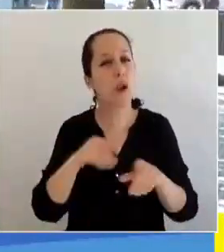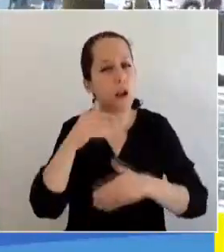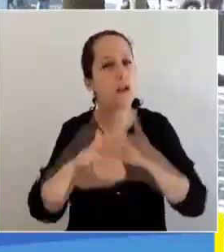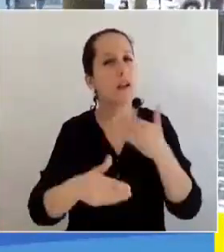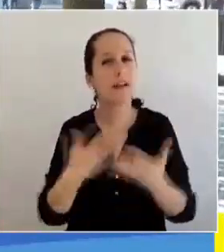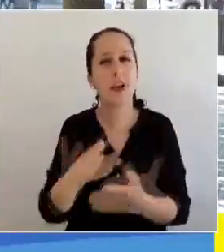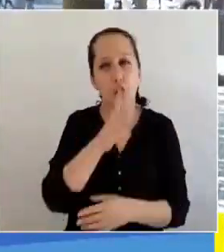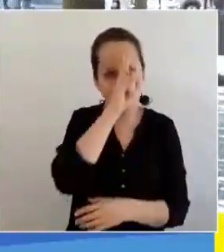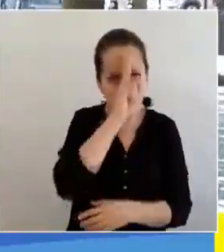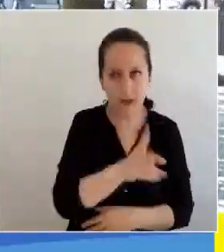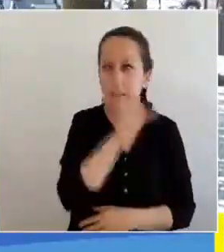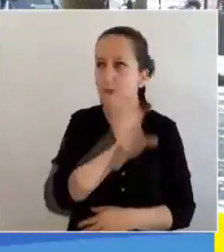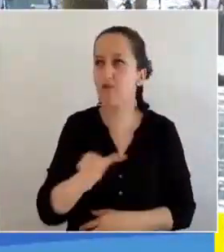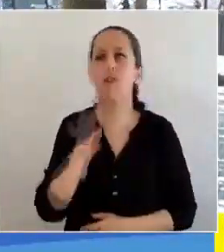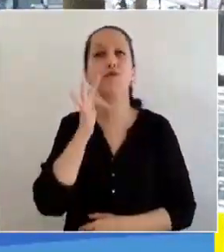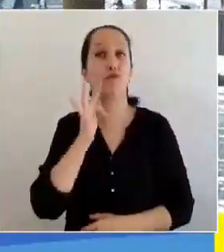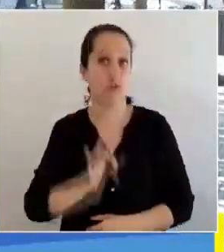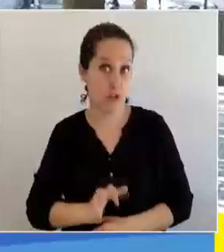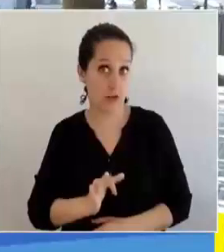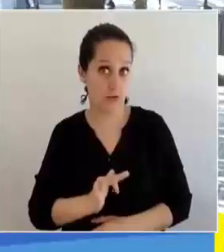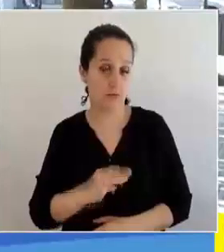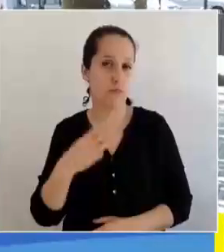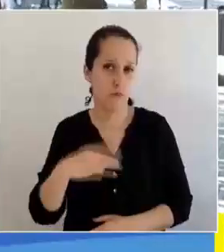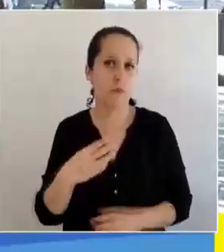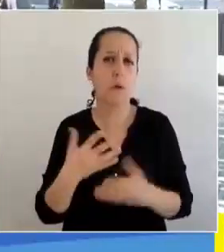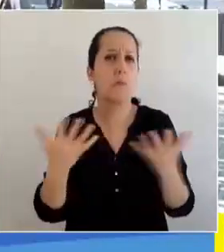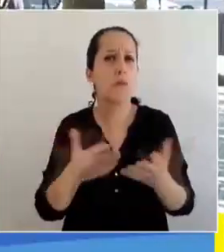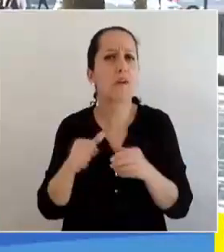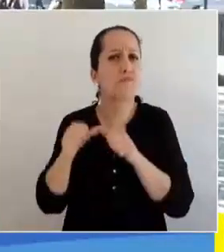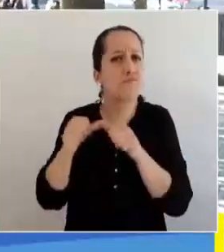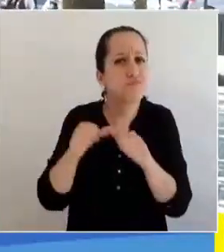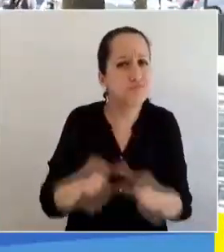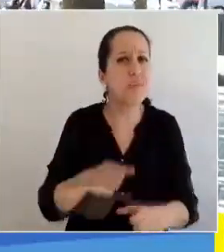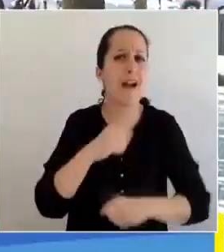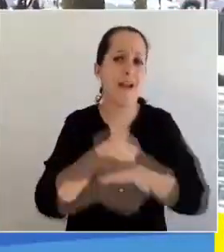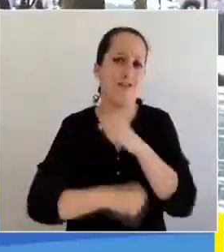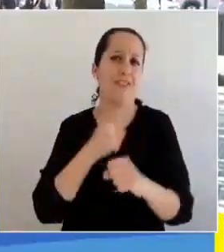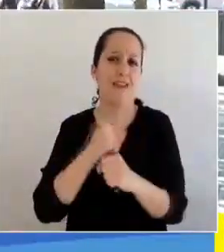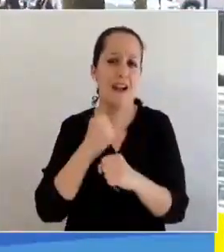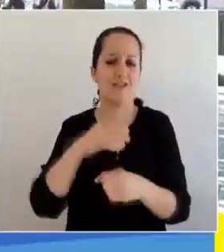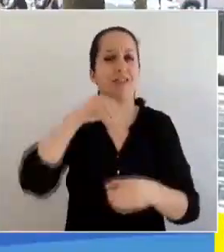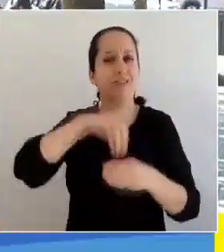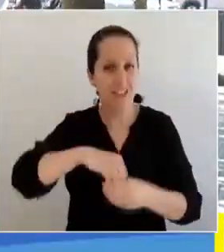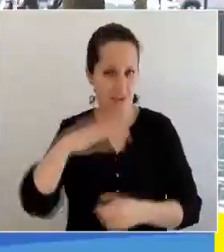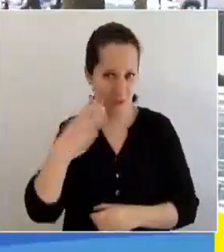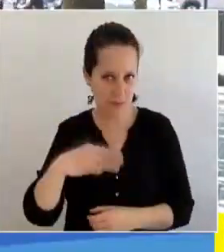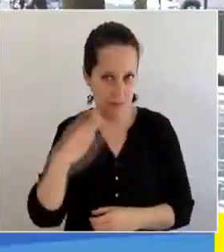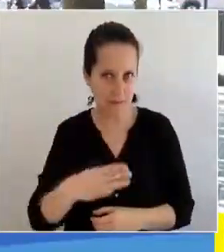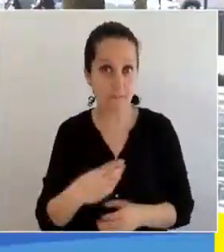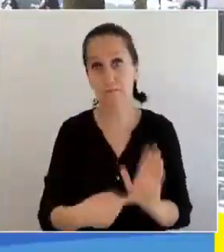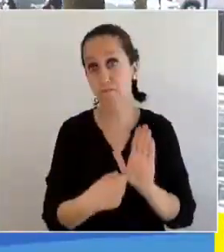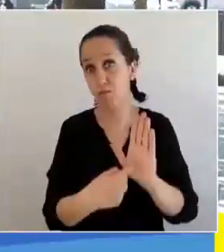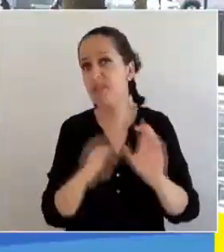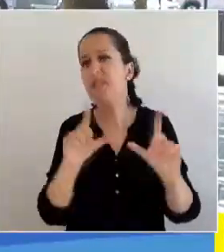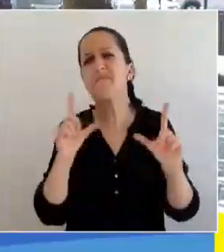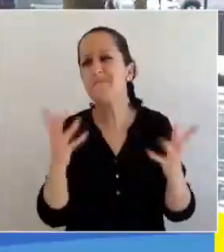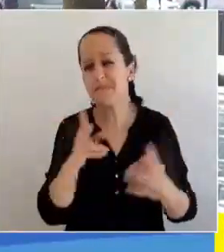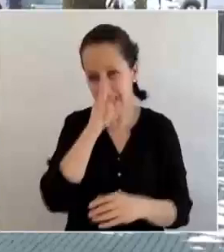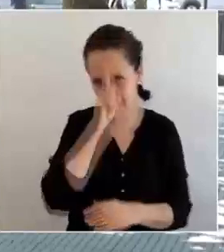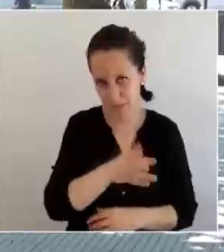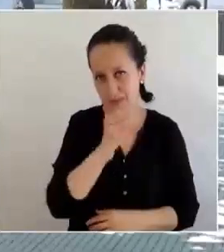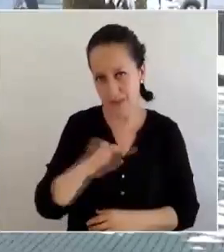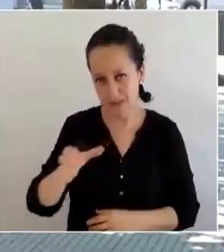homenaje a las y los funcionarios municipales por sus años de servicio. Revisemos los detalles de lo que fue este